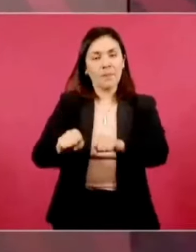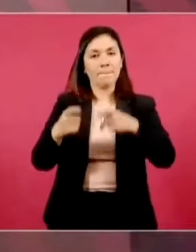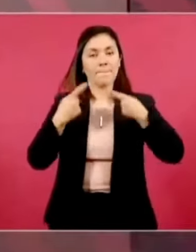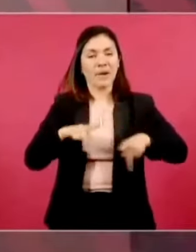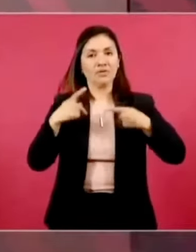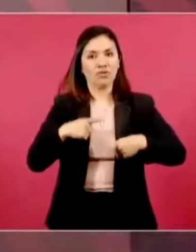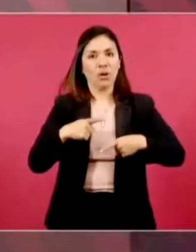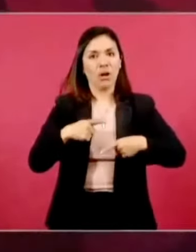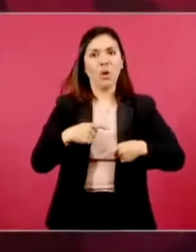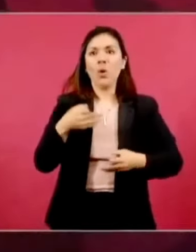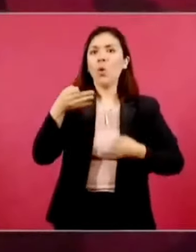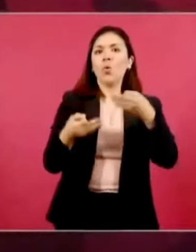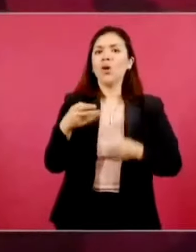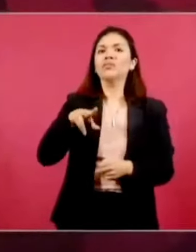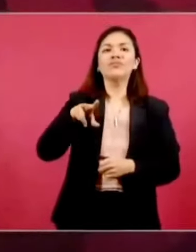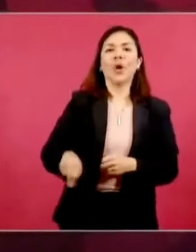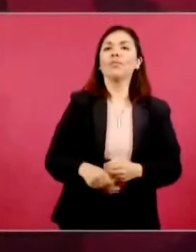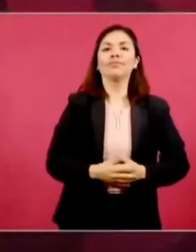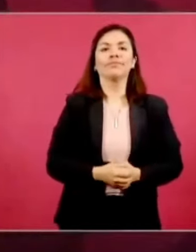niegue al juez.